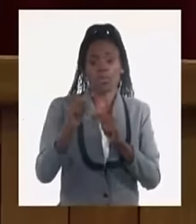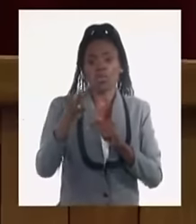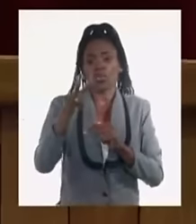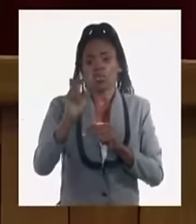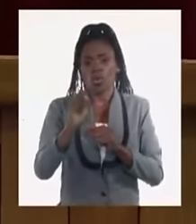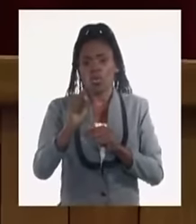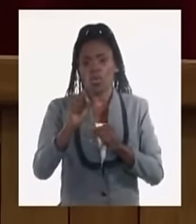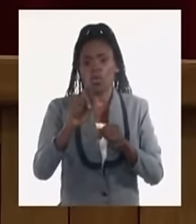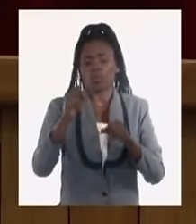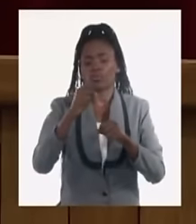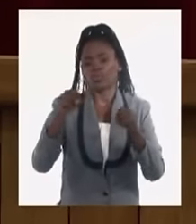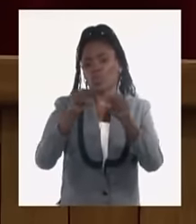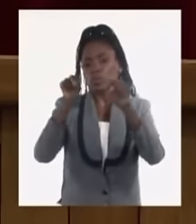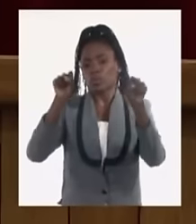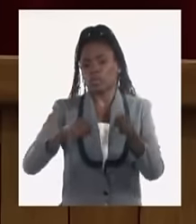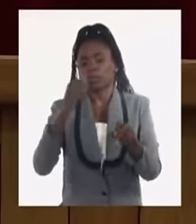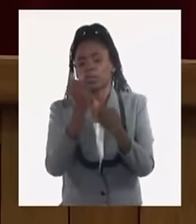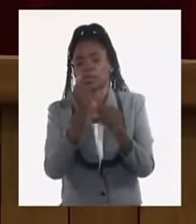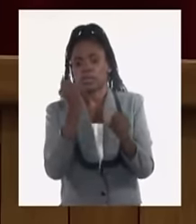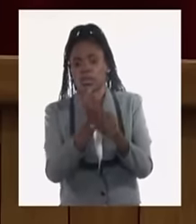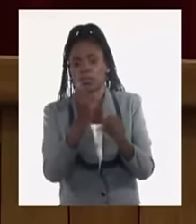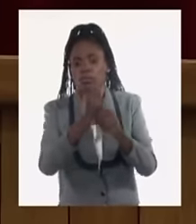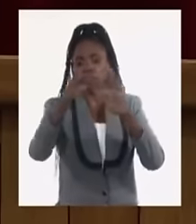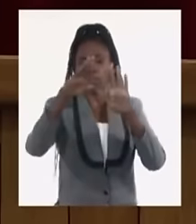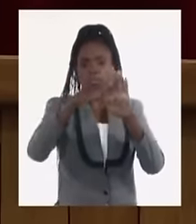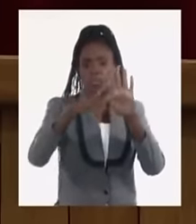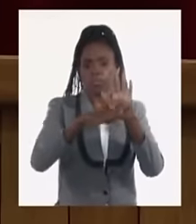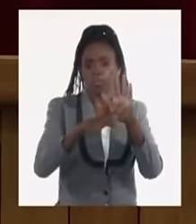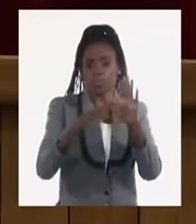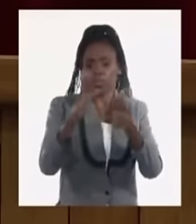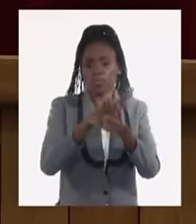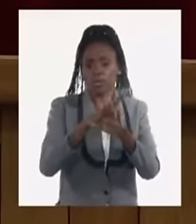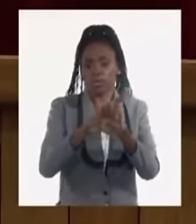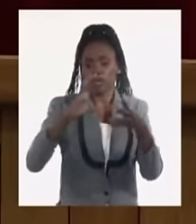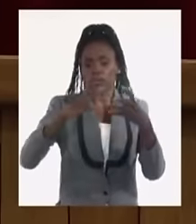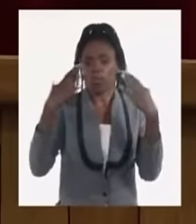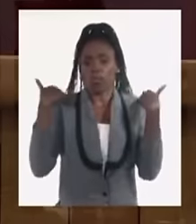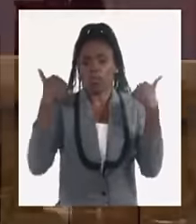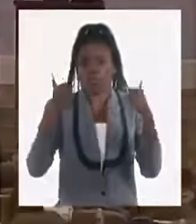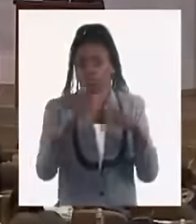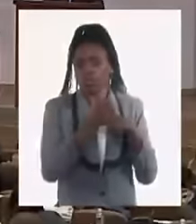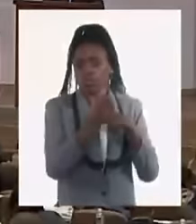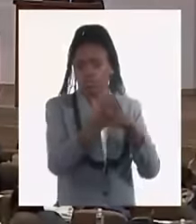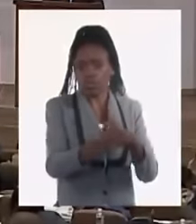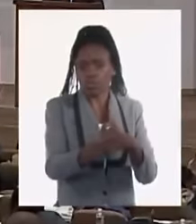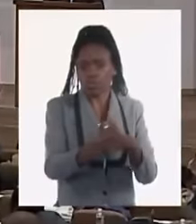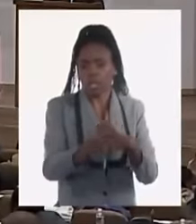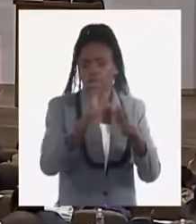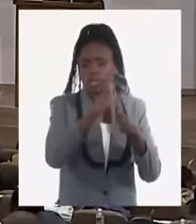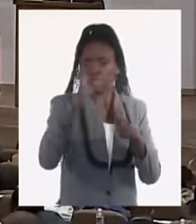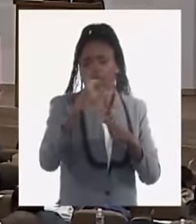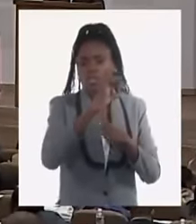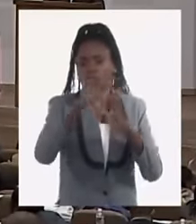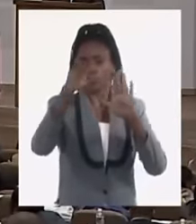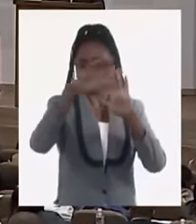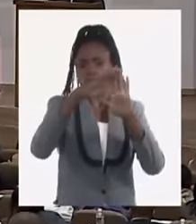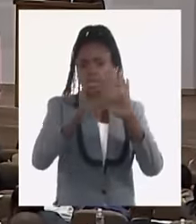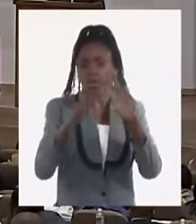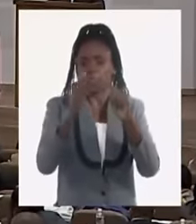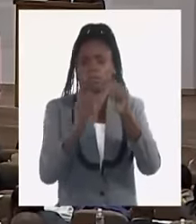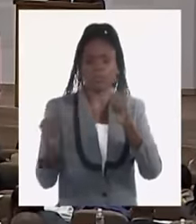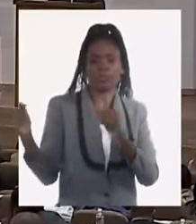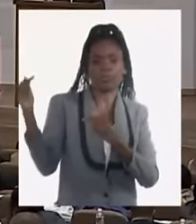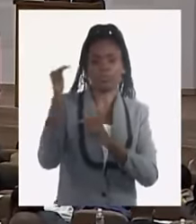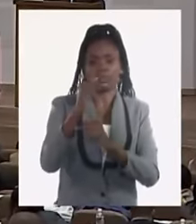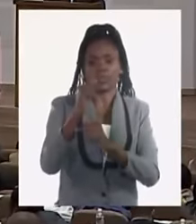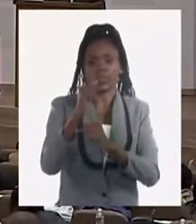de los sistemas de trabajo, los métodos y estilos de dirección, la selección de los temas y las prioridades para